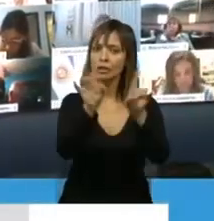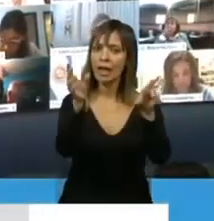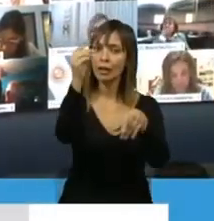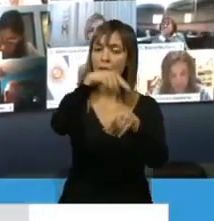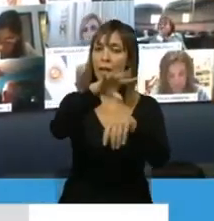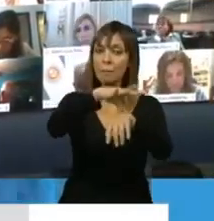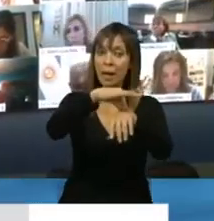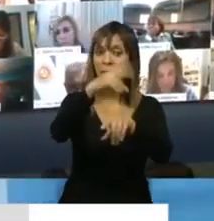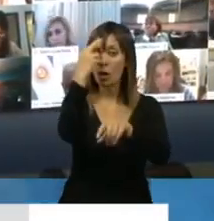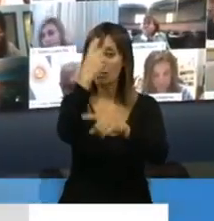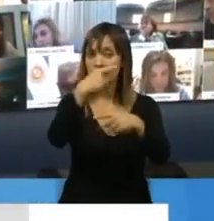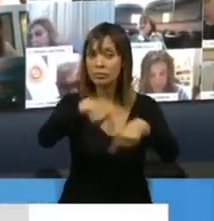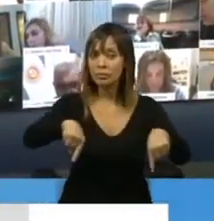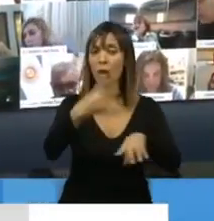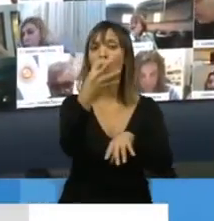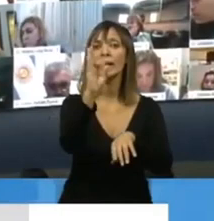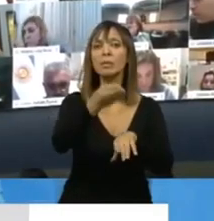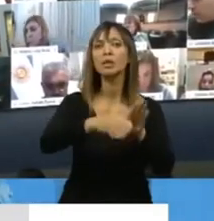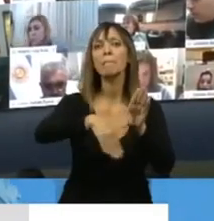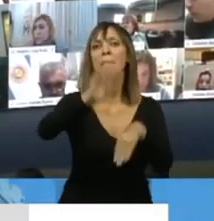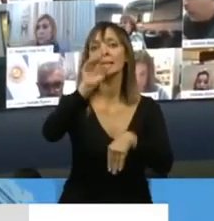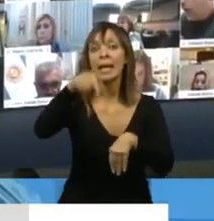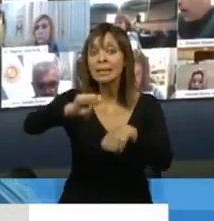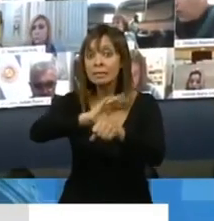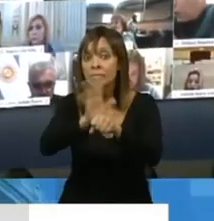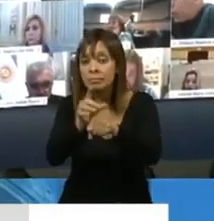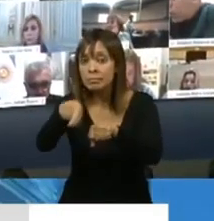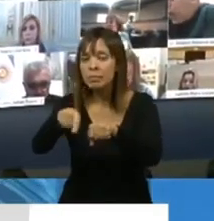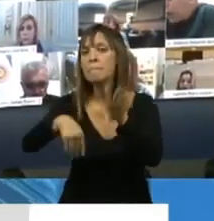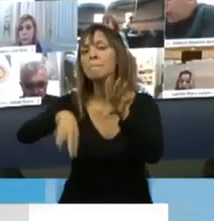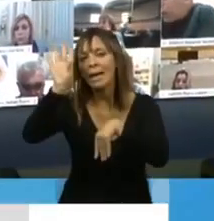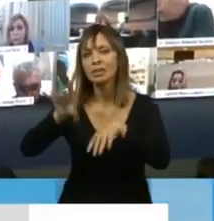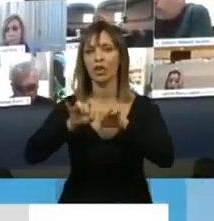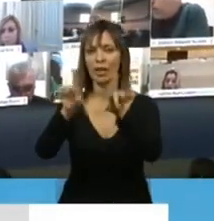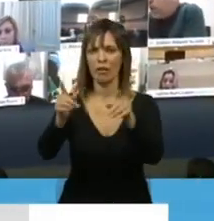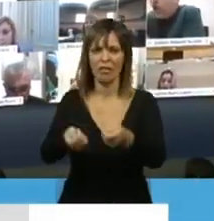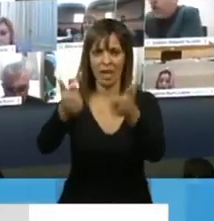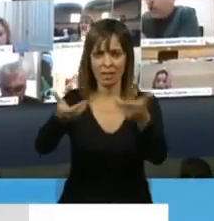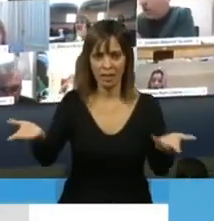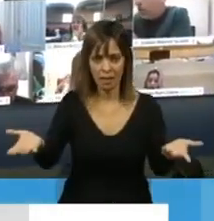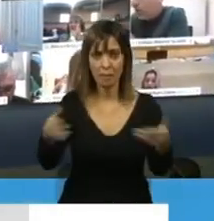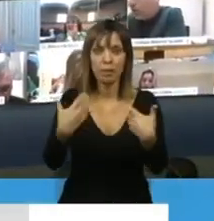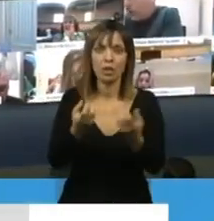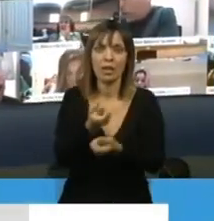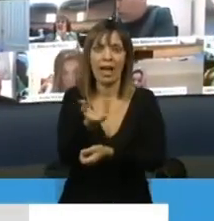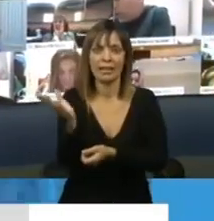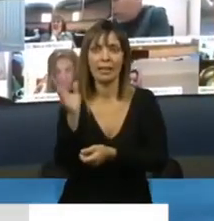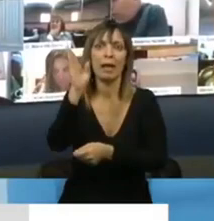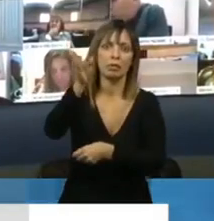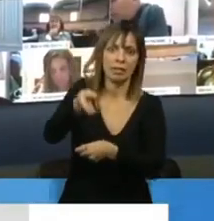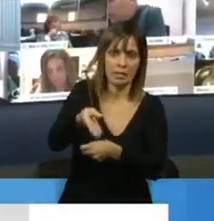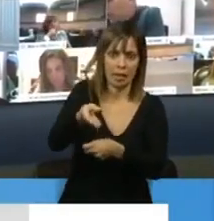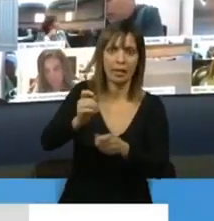superó el 40%. Obviamente este es un virus mucho más contagioso y por lo tanto la cantidad en porcentaje de